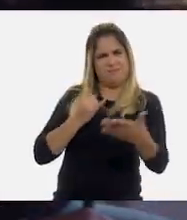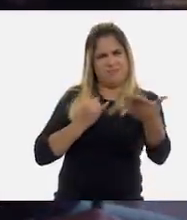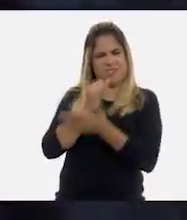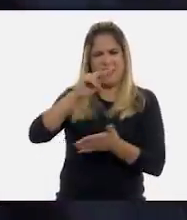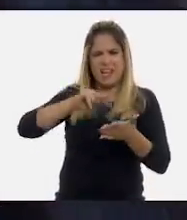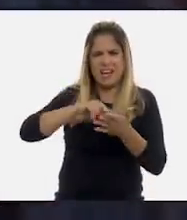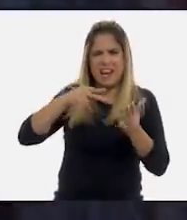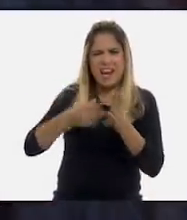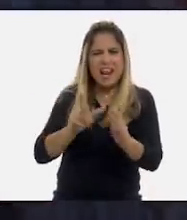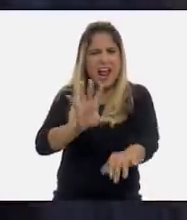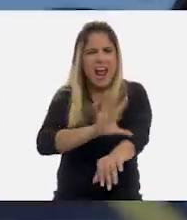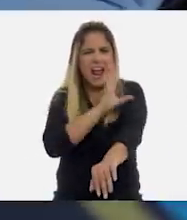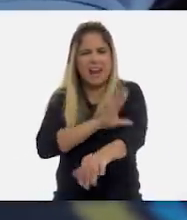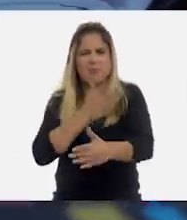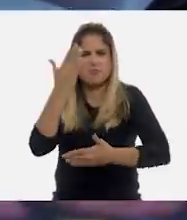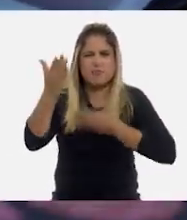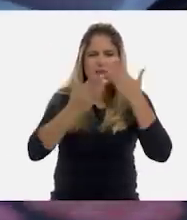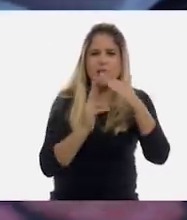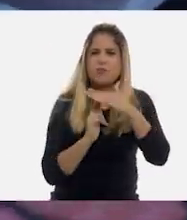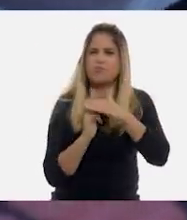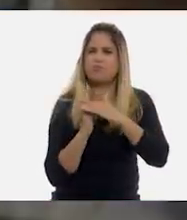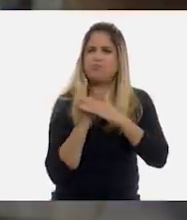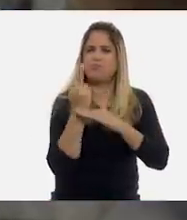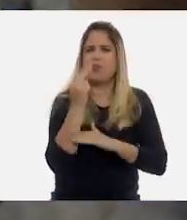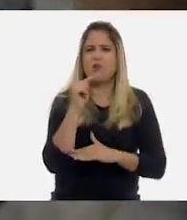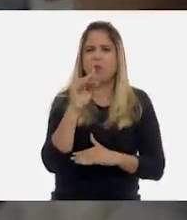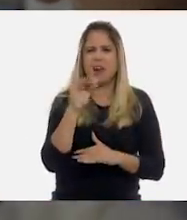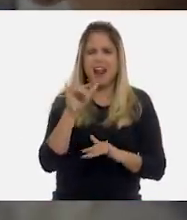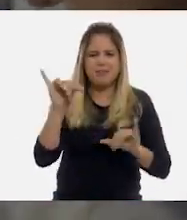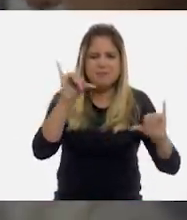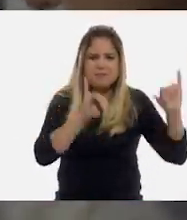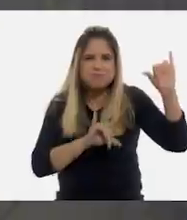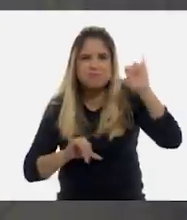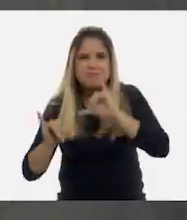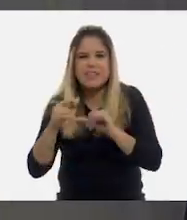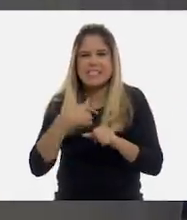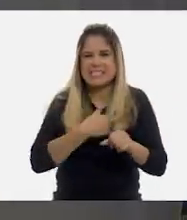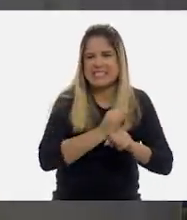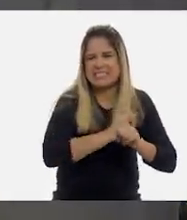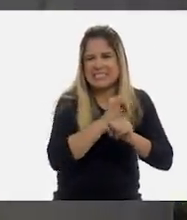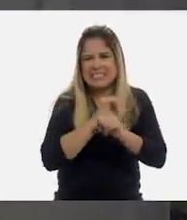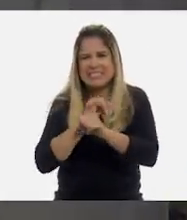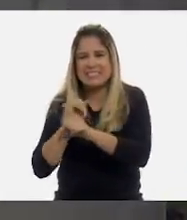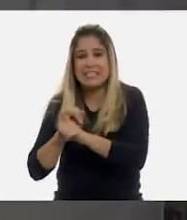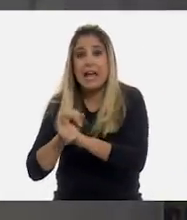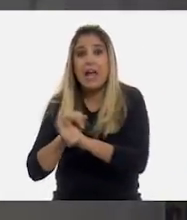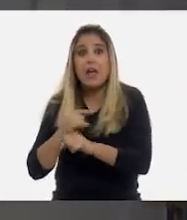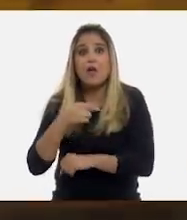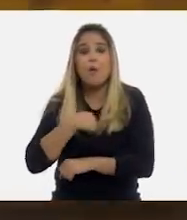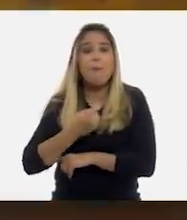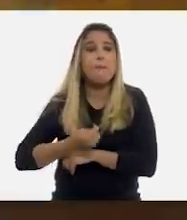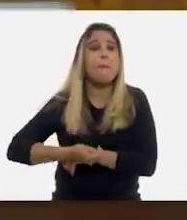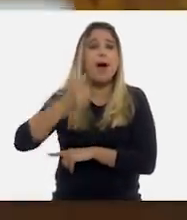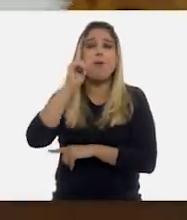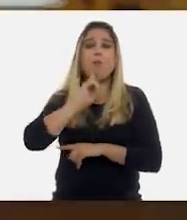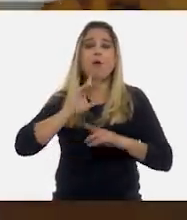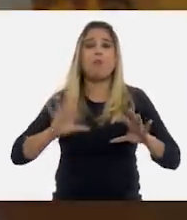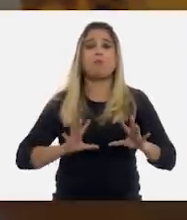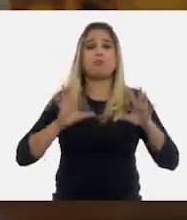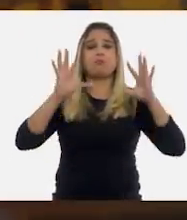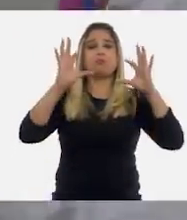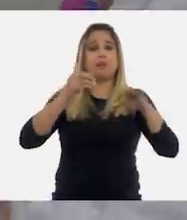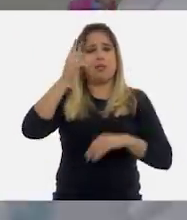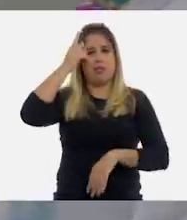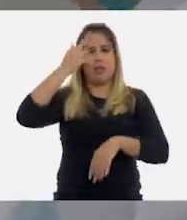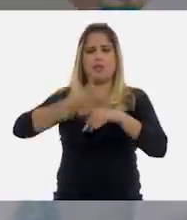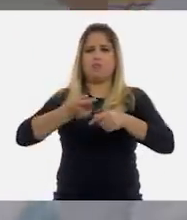Energía y después Ingeniería Nuclear. Todo ese trabajo y estudio me hicieron ser la primera mujer en dirigir uno